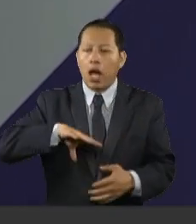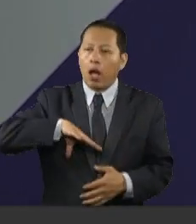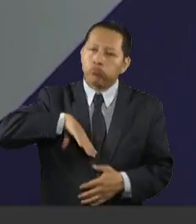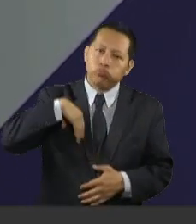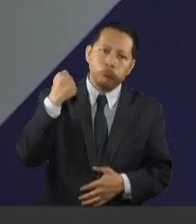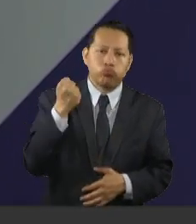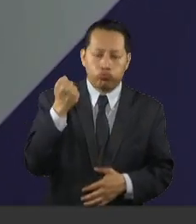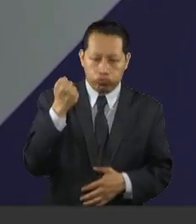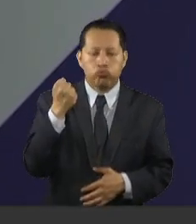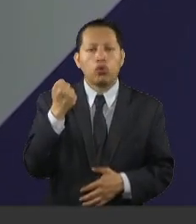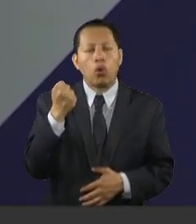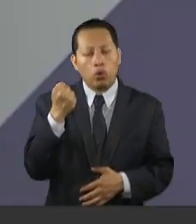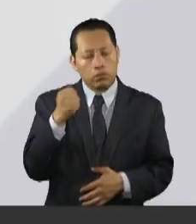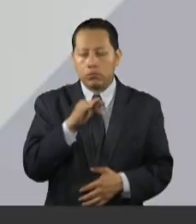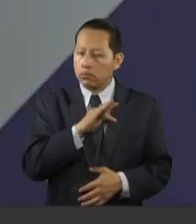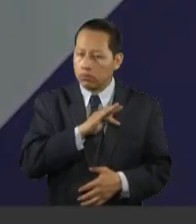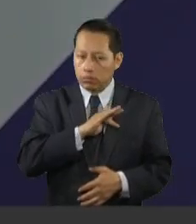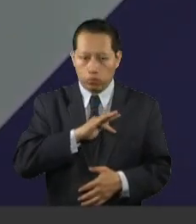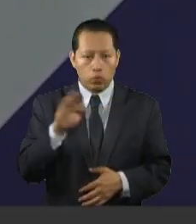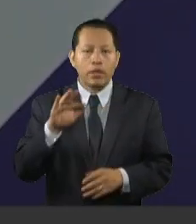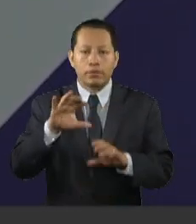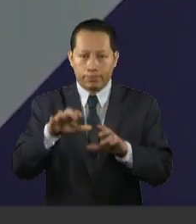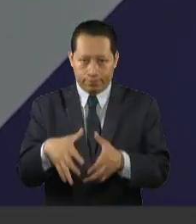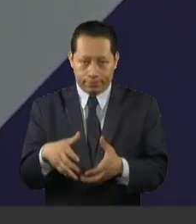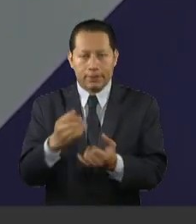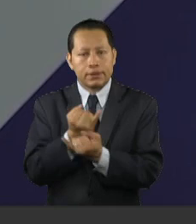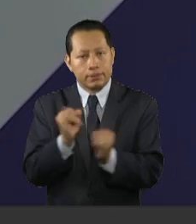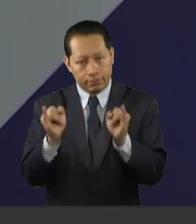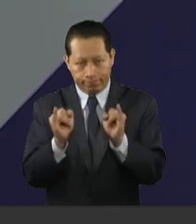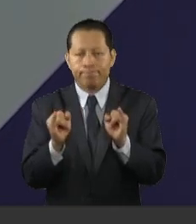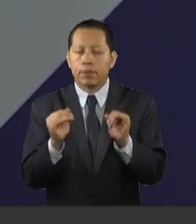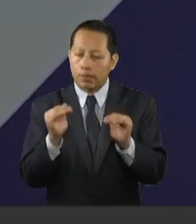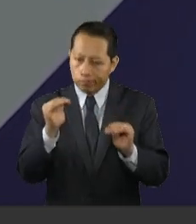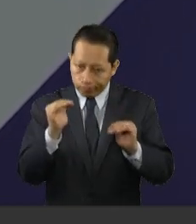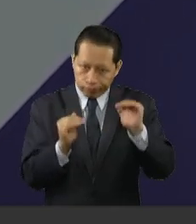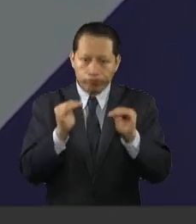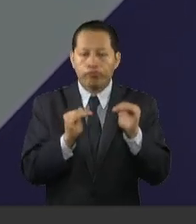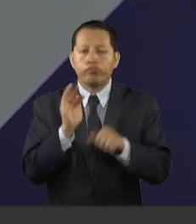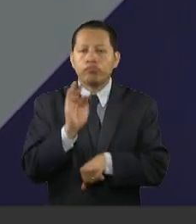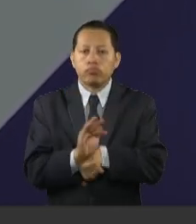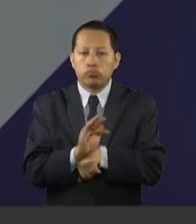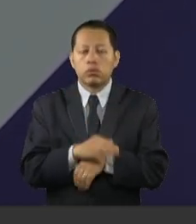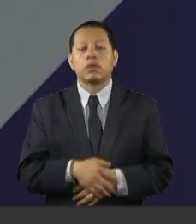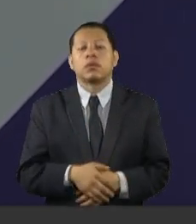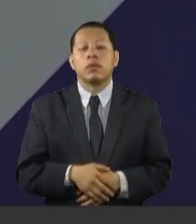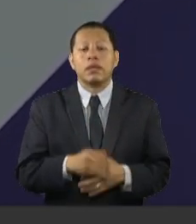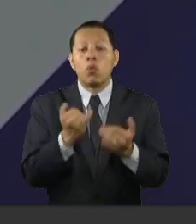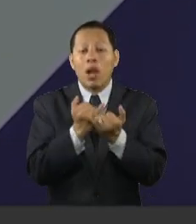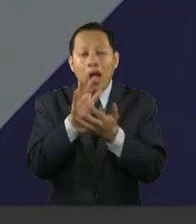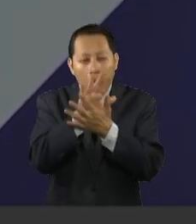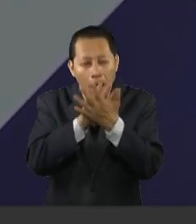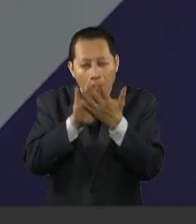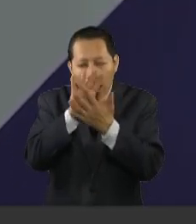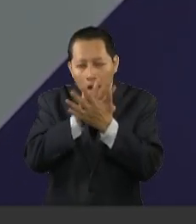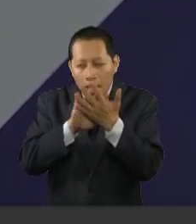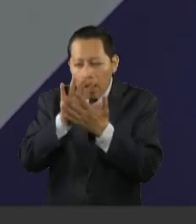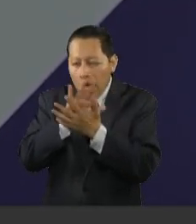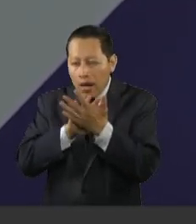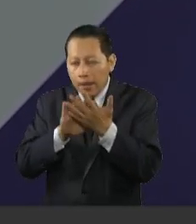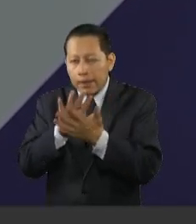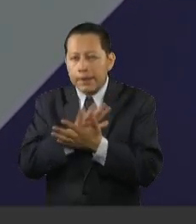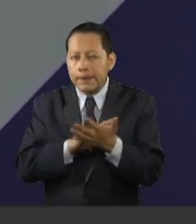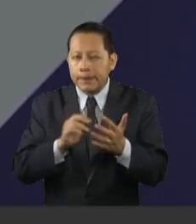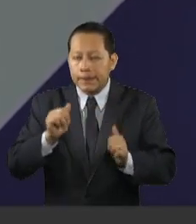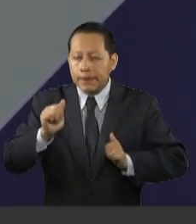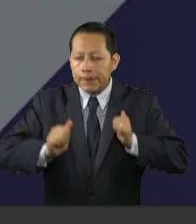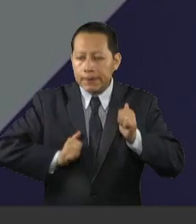reales del poder. La opacidad, que sigue constantemente como una amenaza en